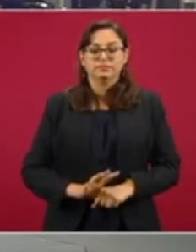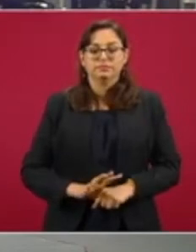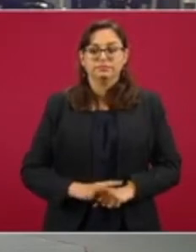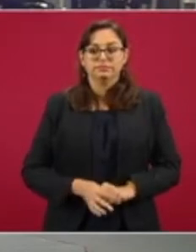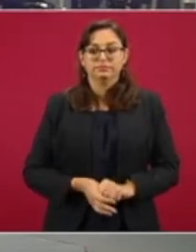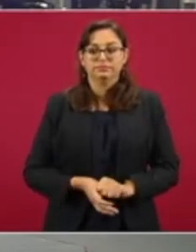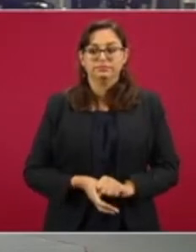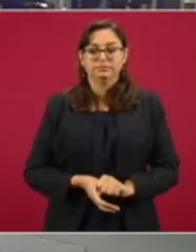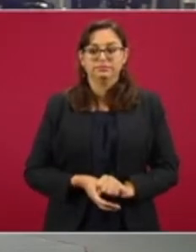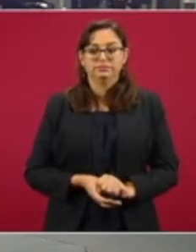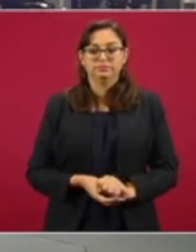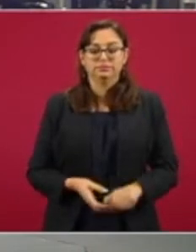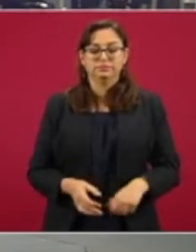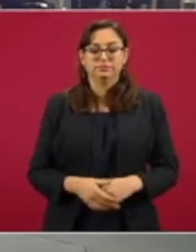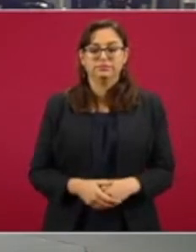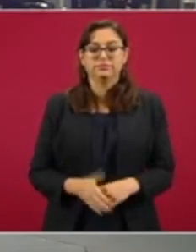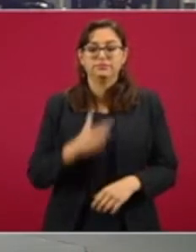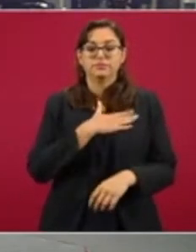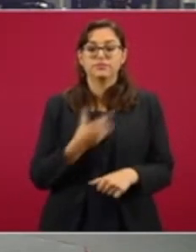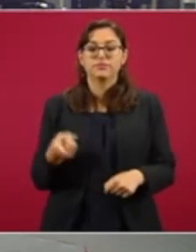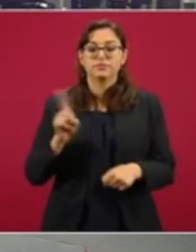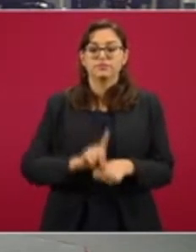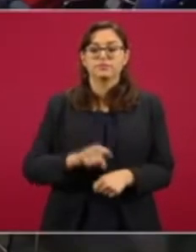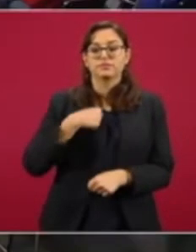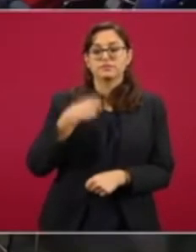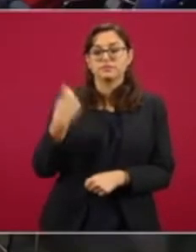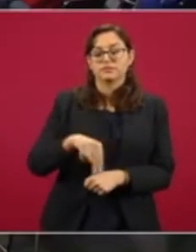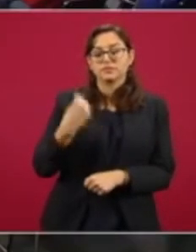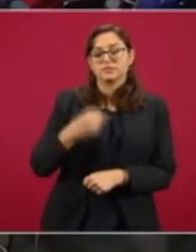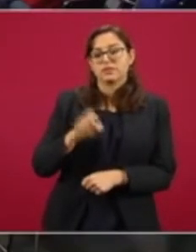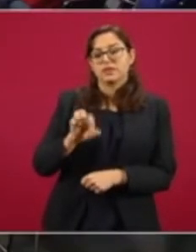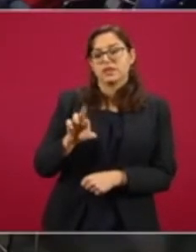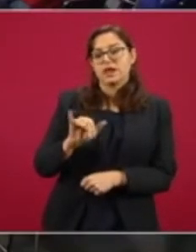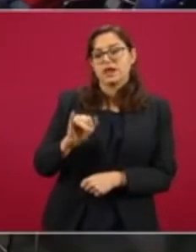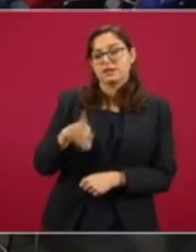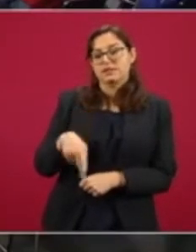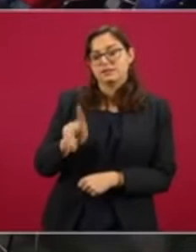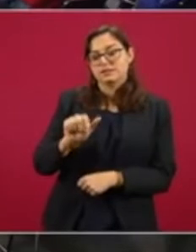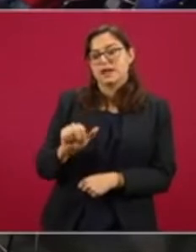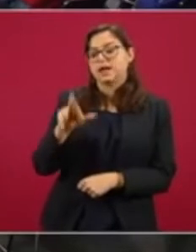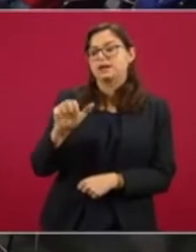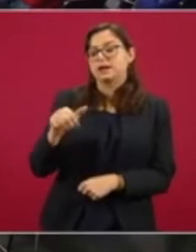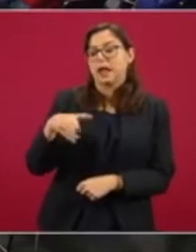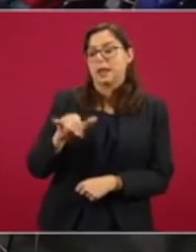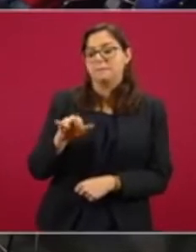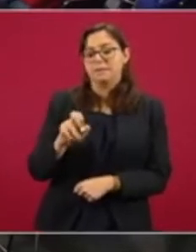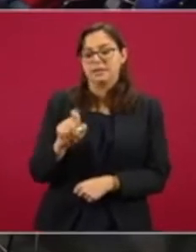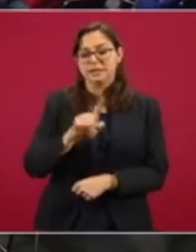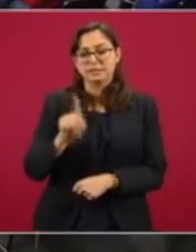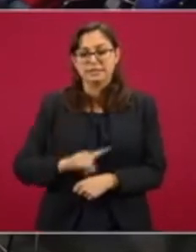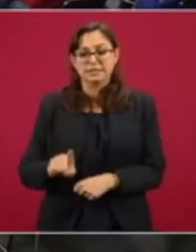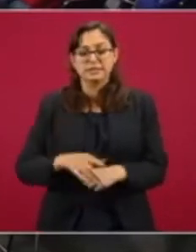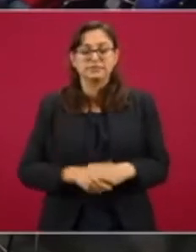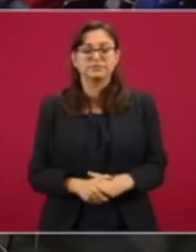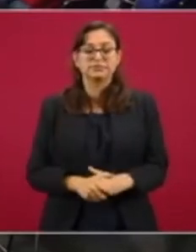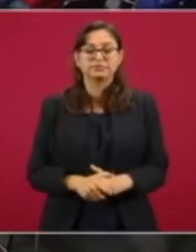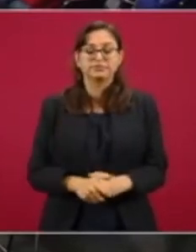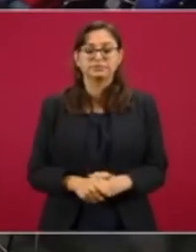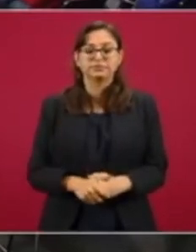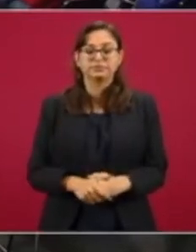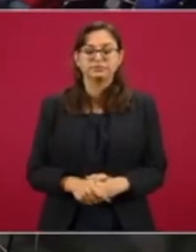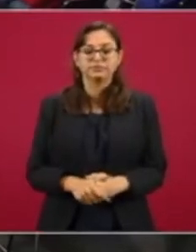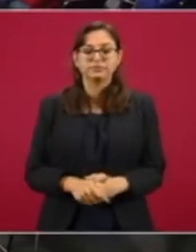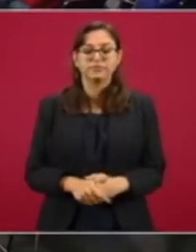Buen día, presidente. Erika Ramírez de la revista Contralínea. Presidente, con la salida de Alfonso Durazo de la